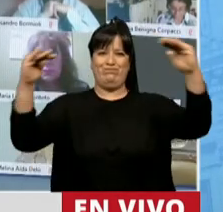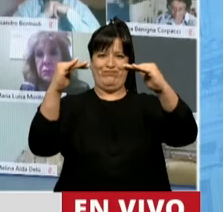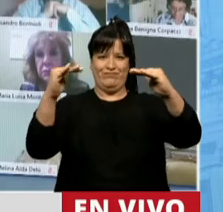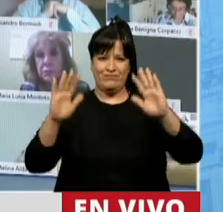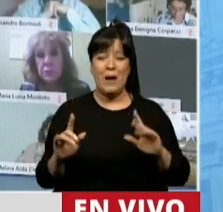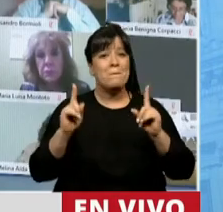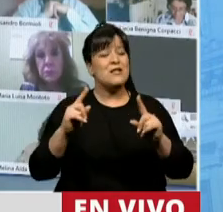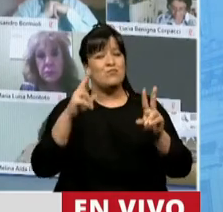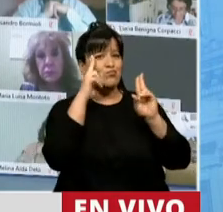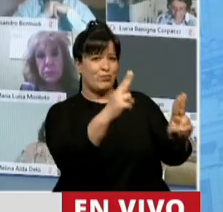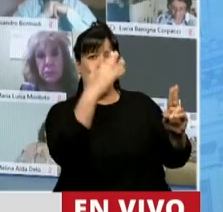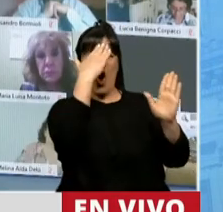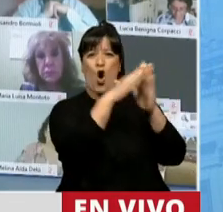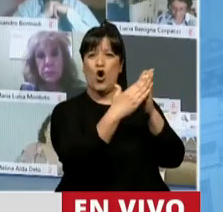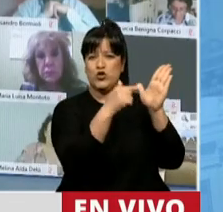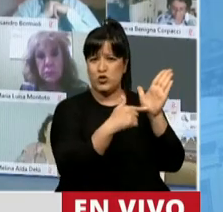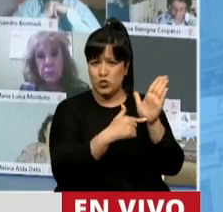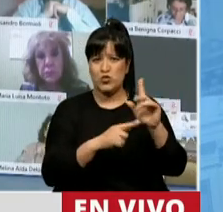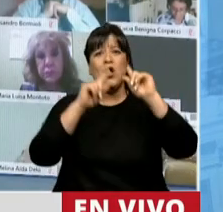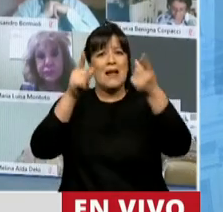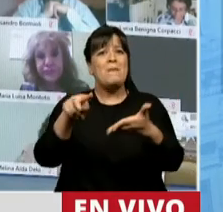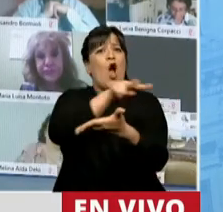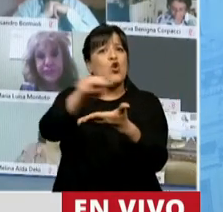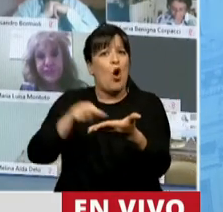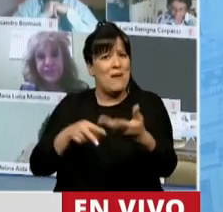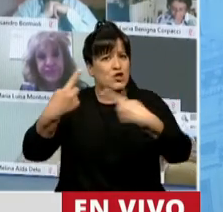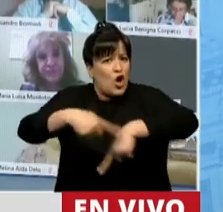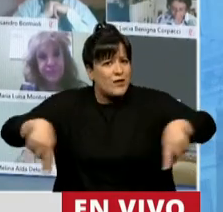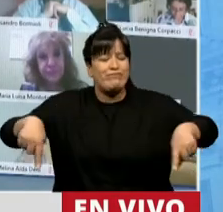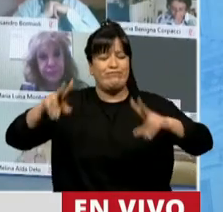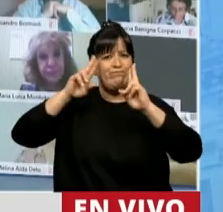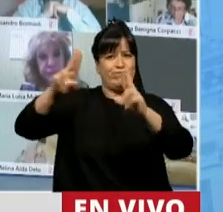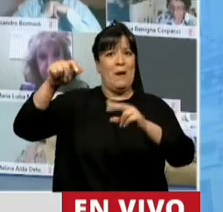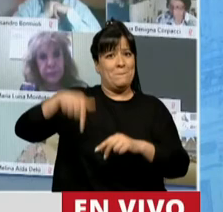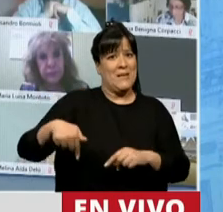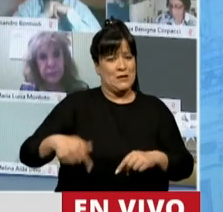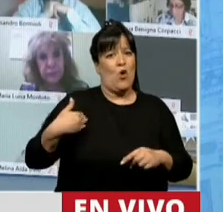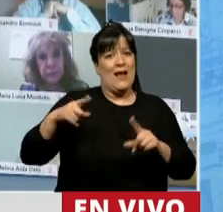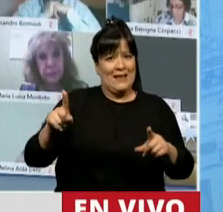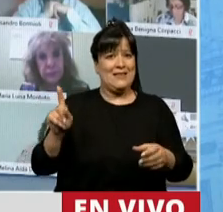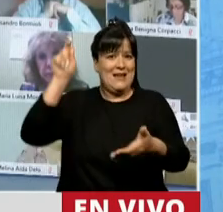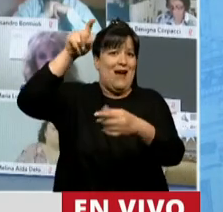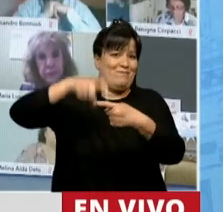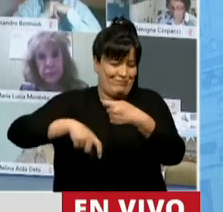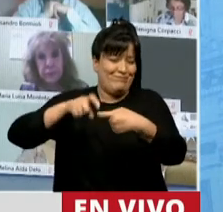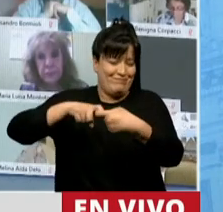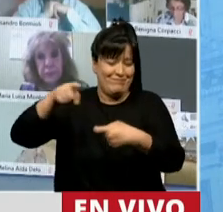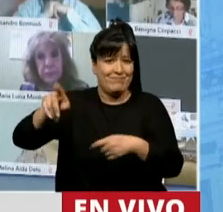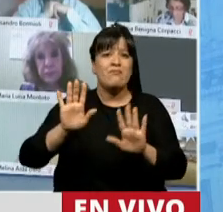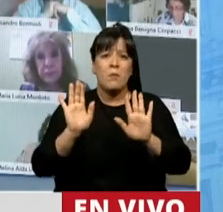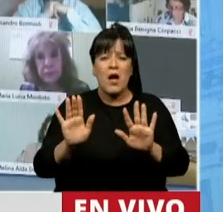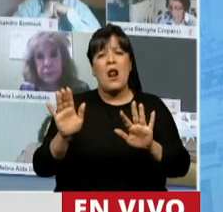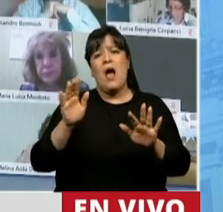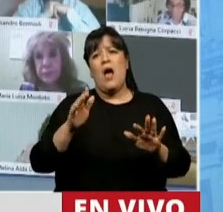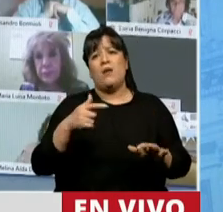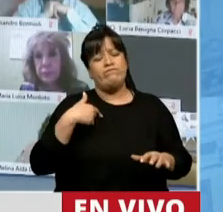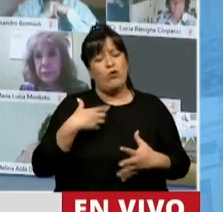constitucionales y convencionales receptados por el Estado argentino. Por eso, señor presidente, más allá de la